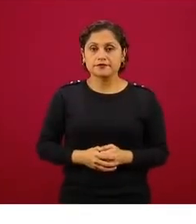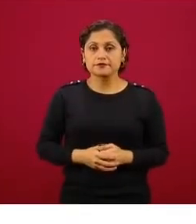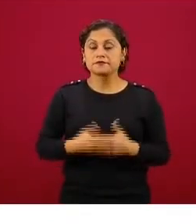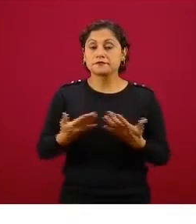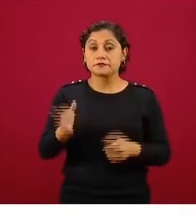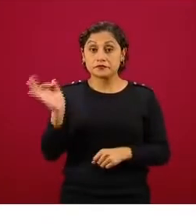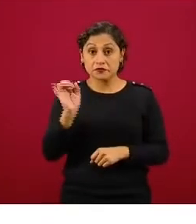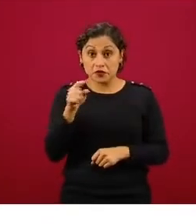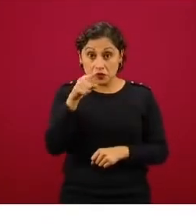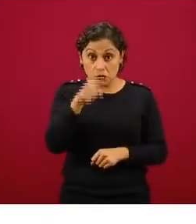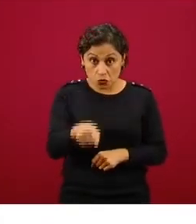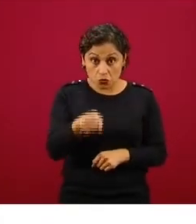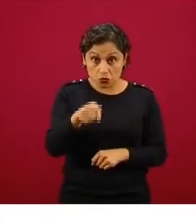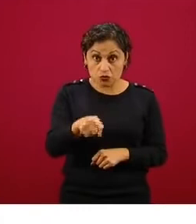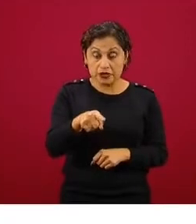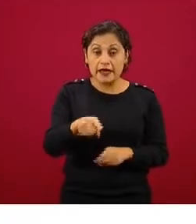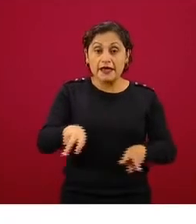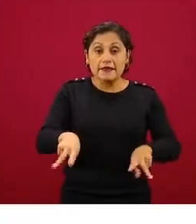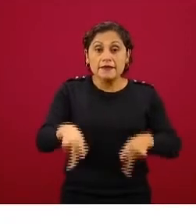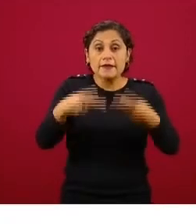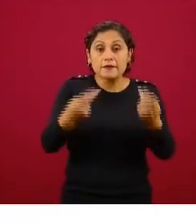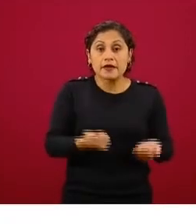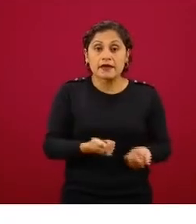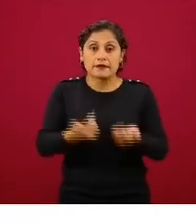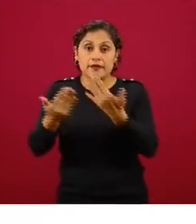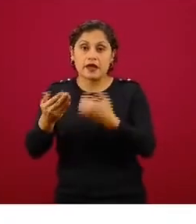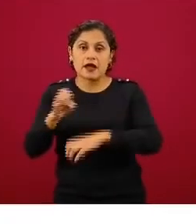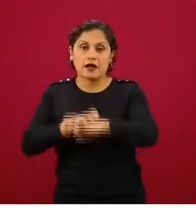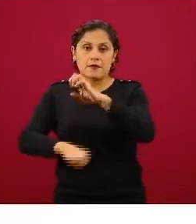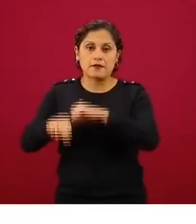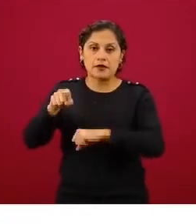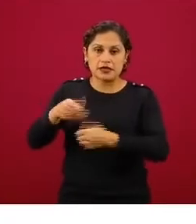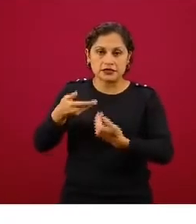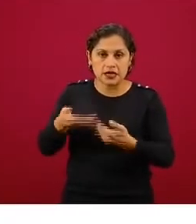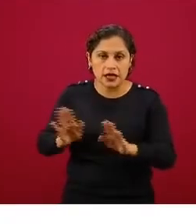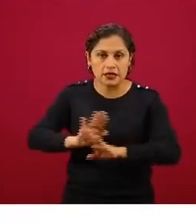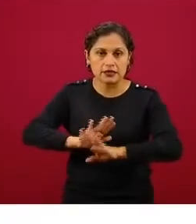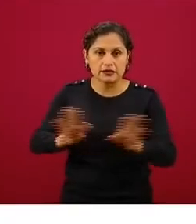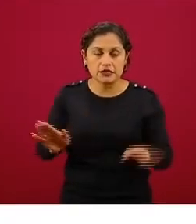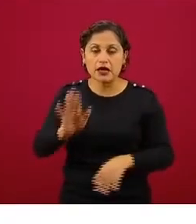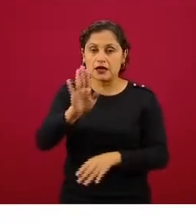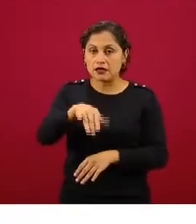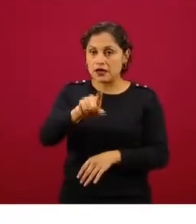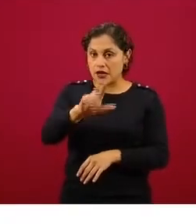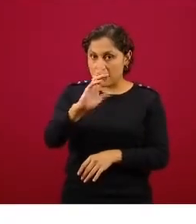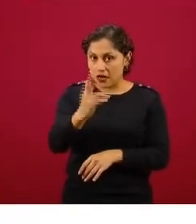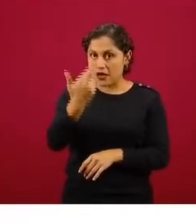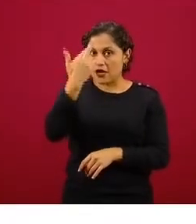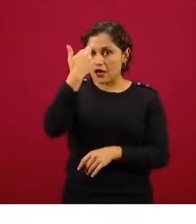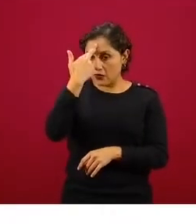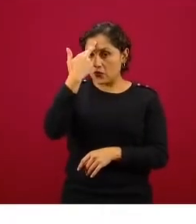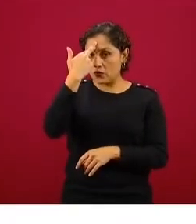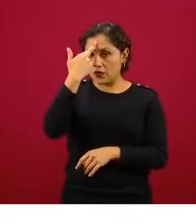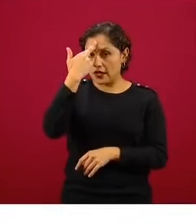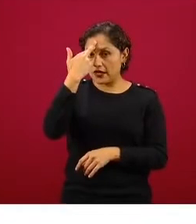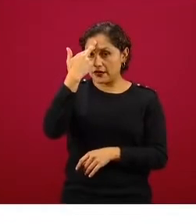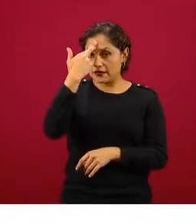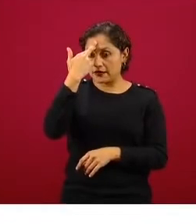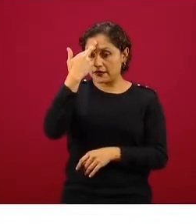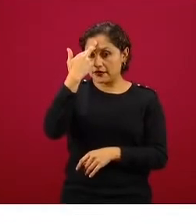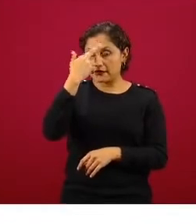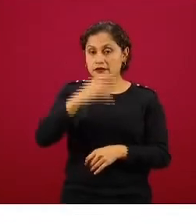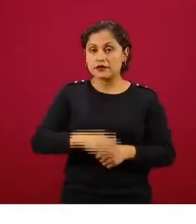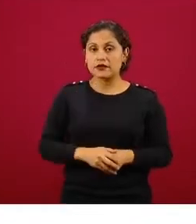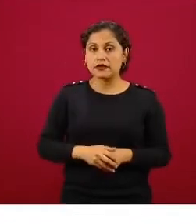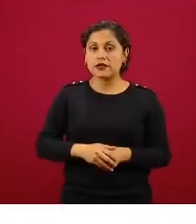proveedor de una empresa esencial, esto es muy importante, recuerde que si existe en la región del centro laboral